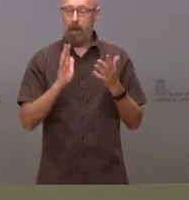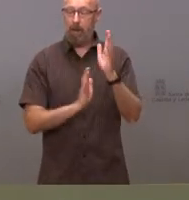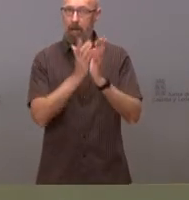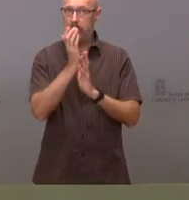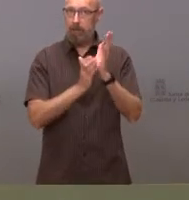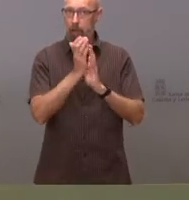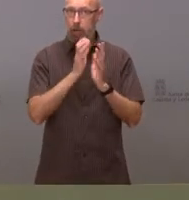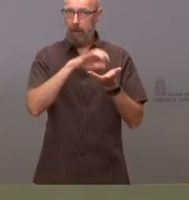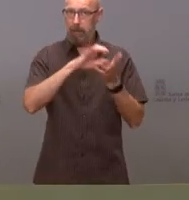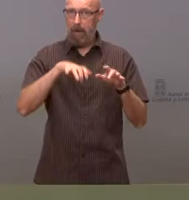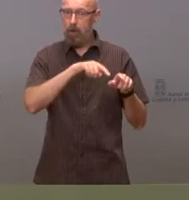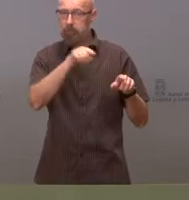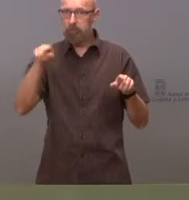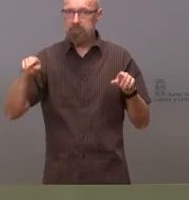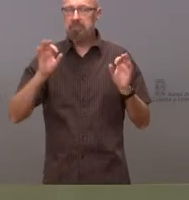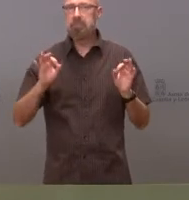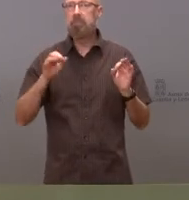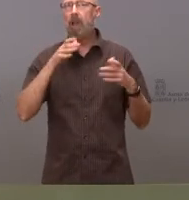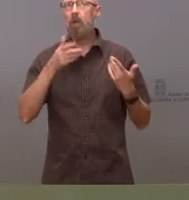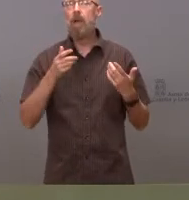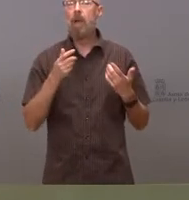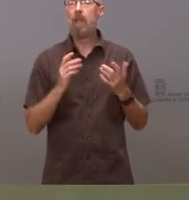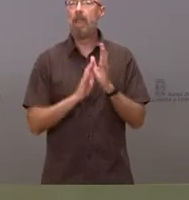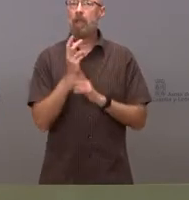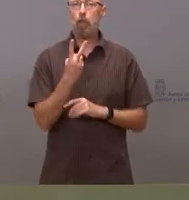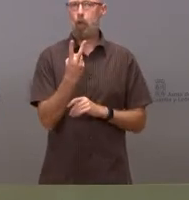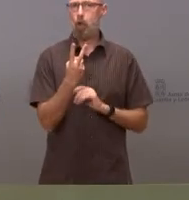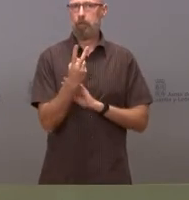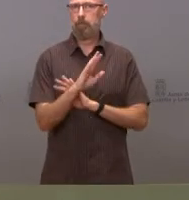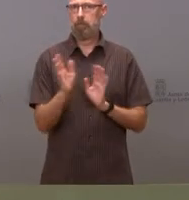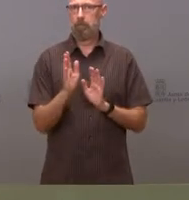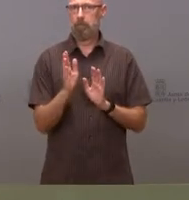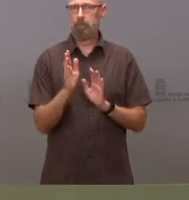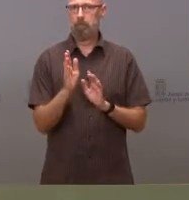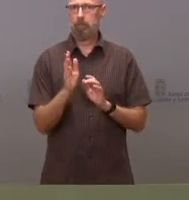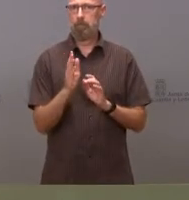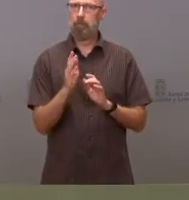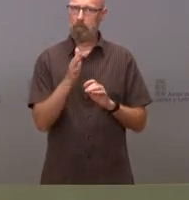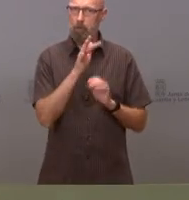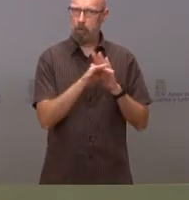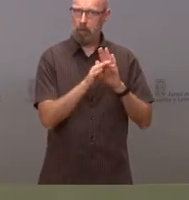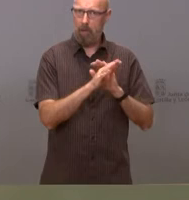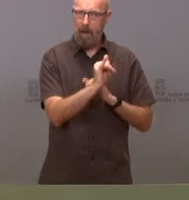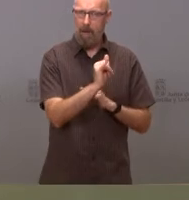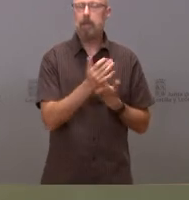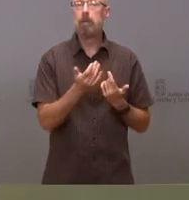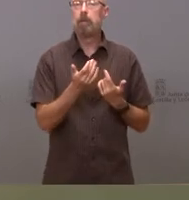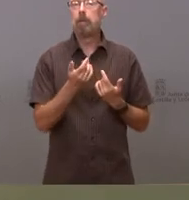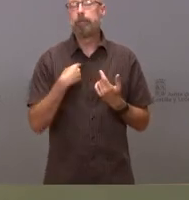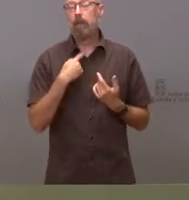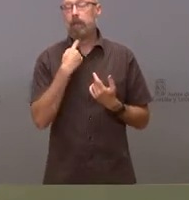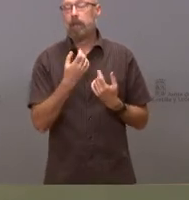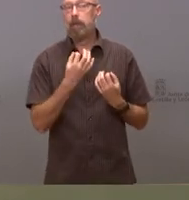León a este momento es de solo dos incendios en el concepto de activos. Si conviene, quizá, para precisar,